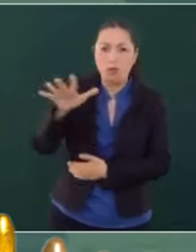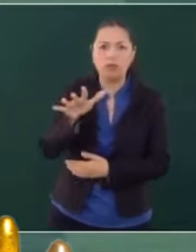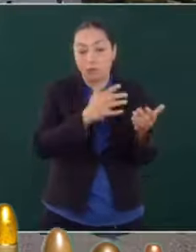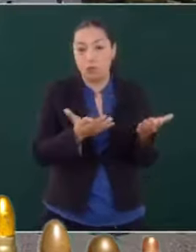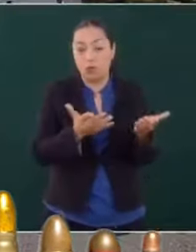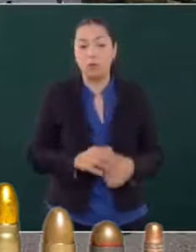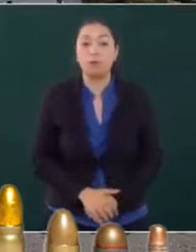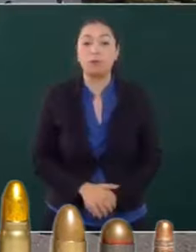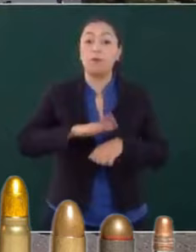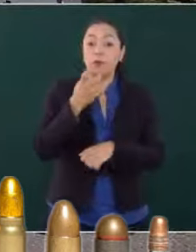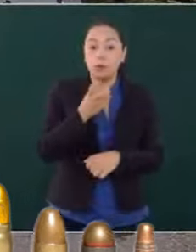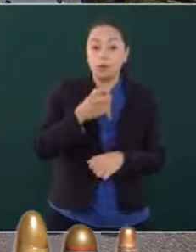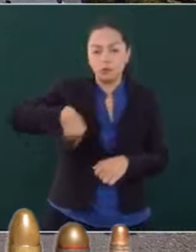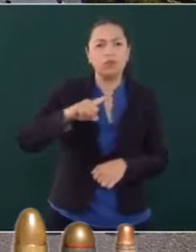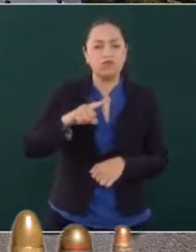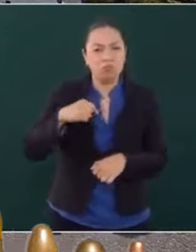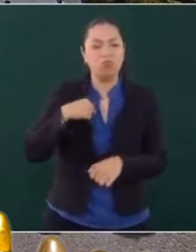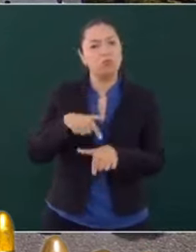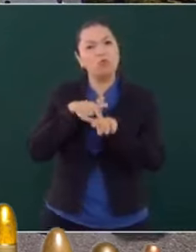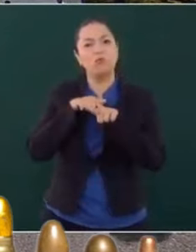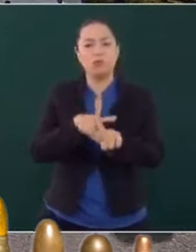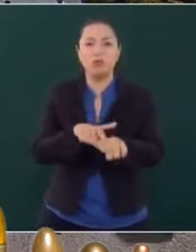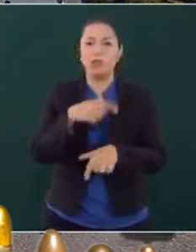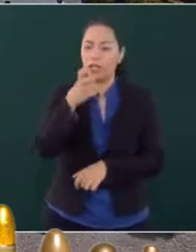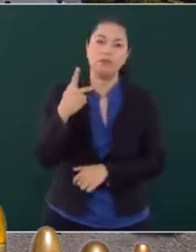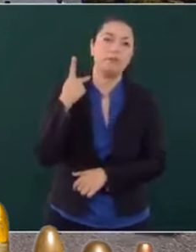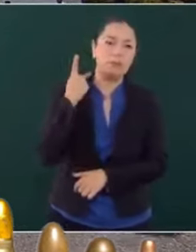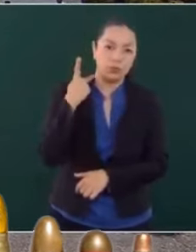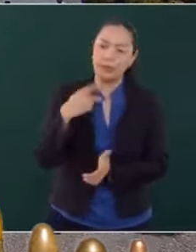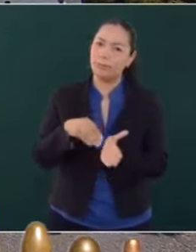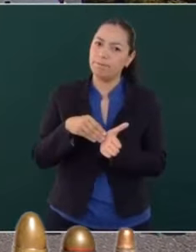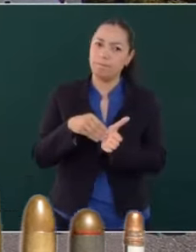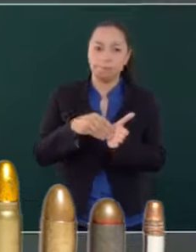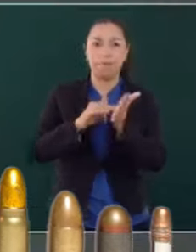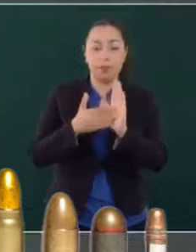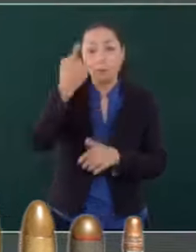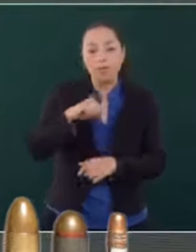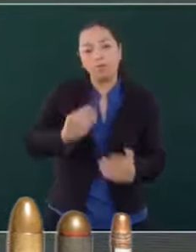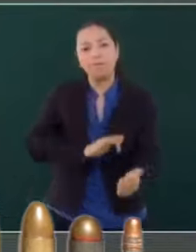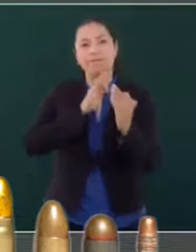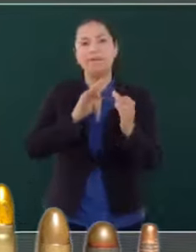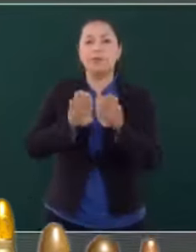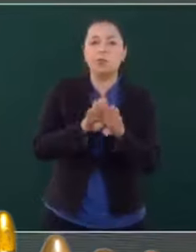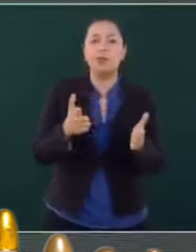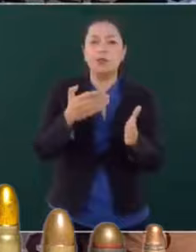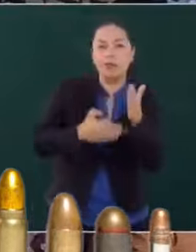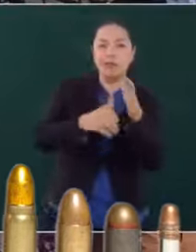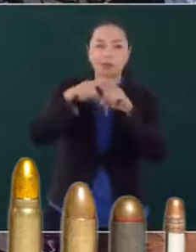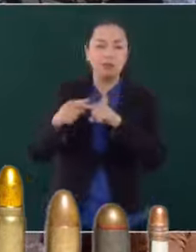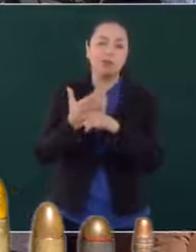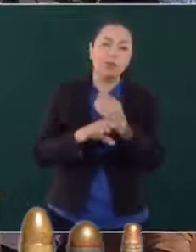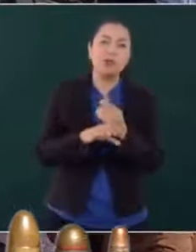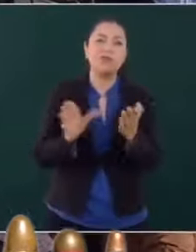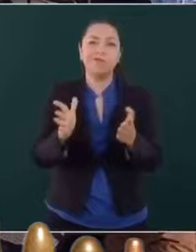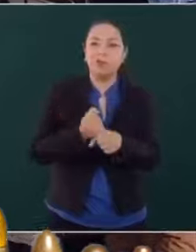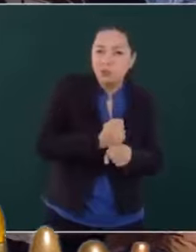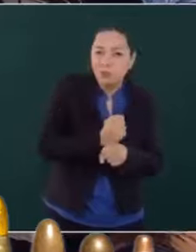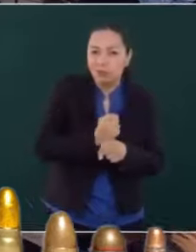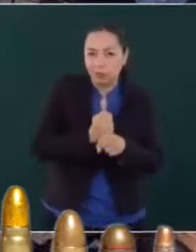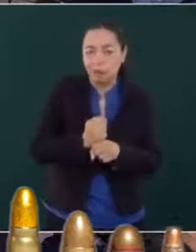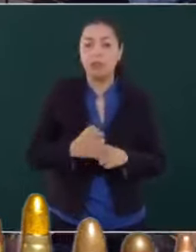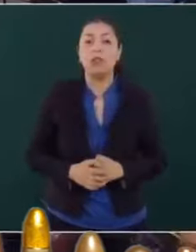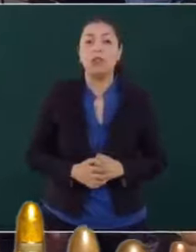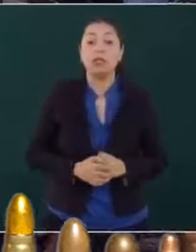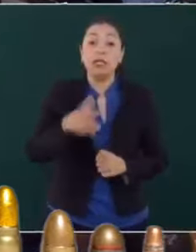entregue al pueblo. Por eso vamos a continuar con esa política para enfrentar el flagelo de la violencia. Y